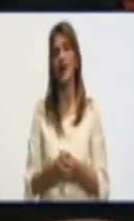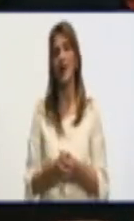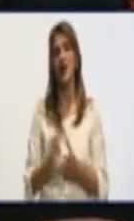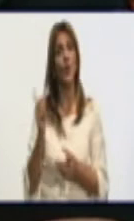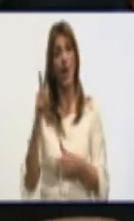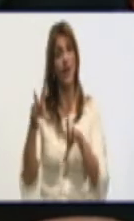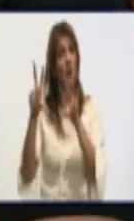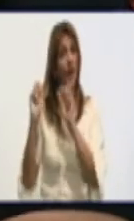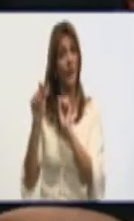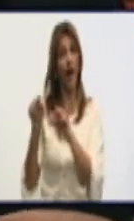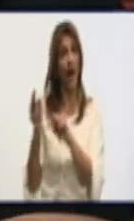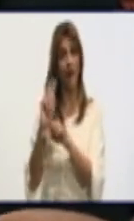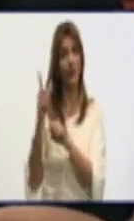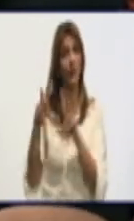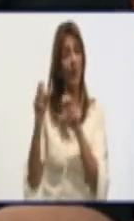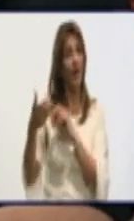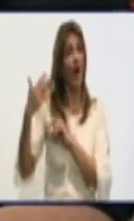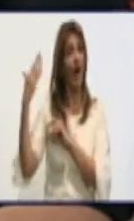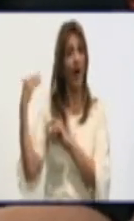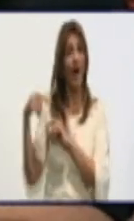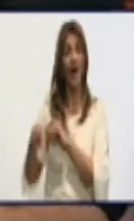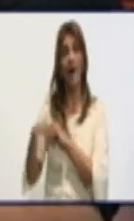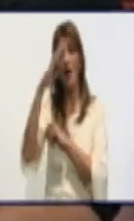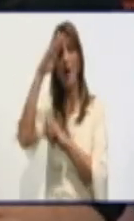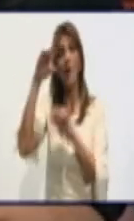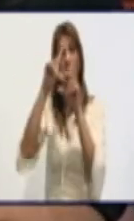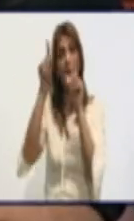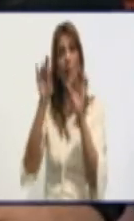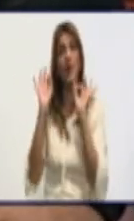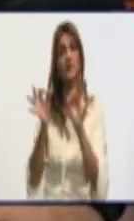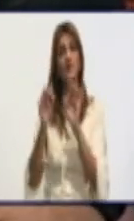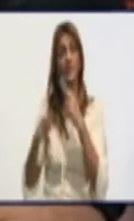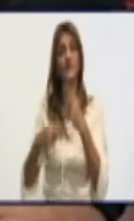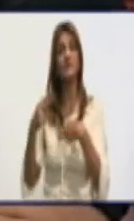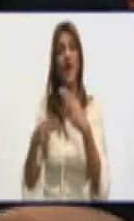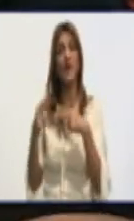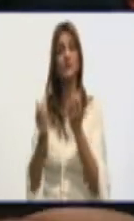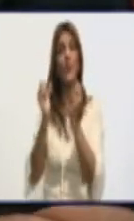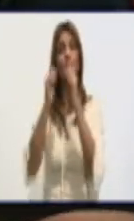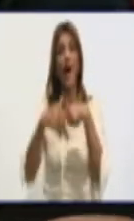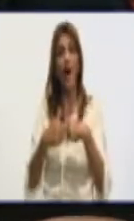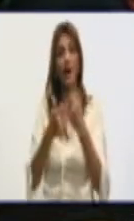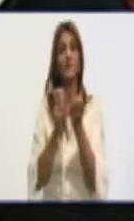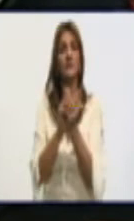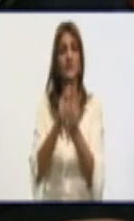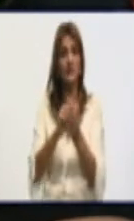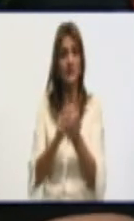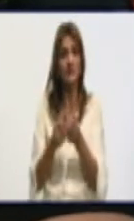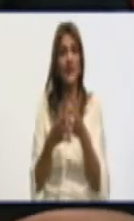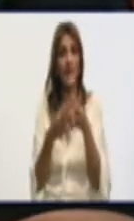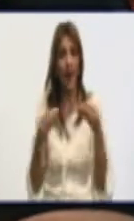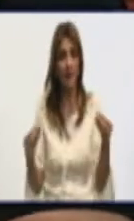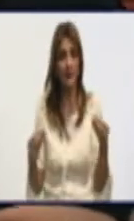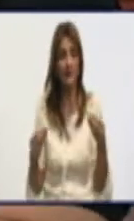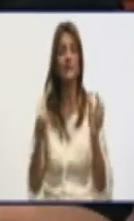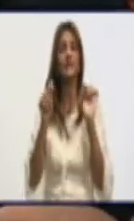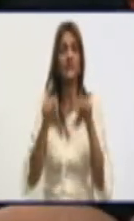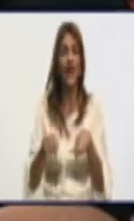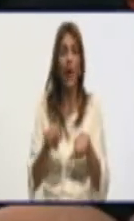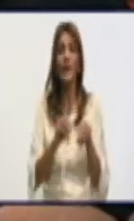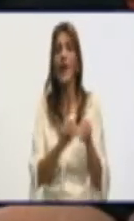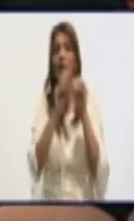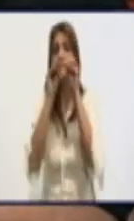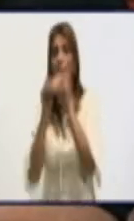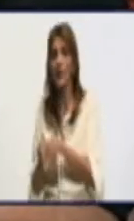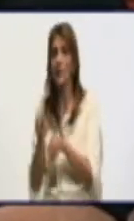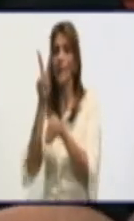es nueva porque toda la vida en nuestro país ha existido el pan de maíz. Nosotros ahora le aportamos este 20% de